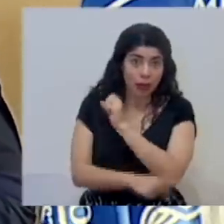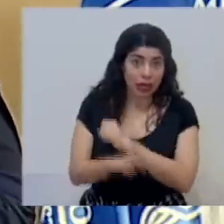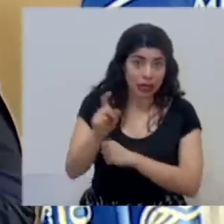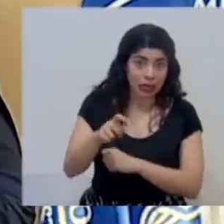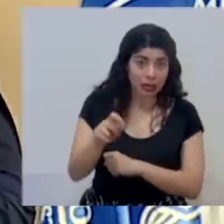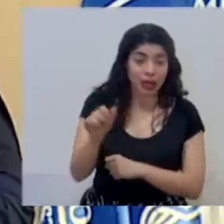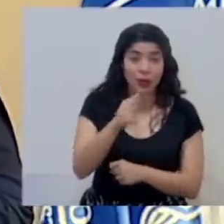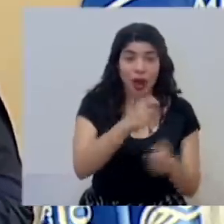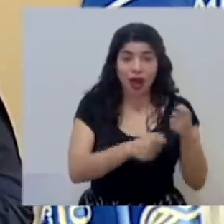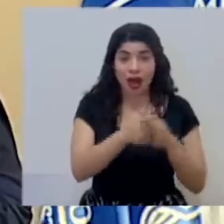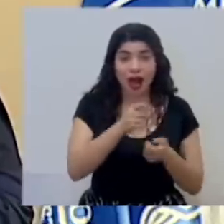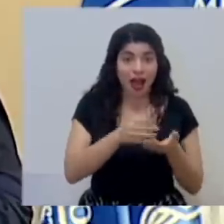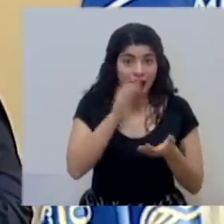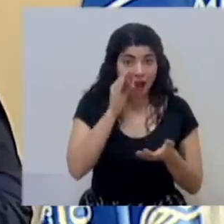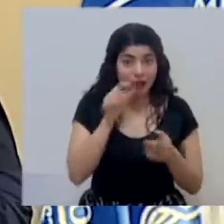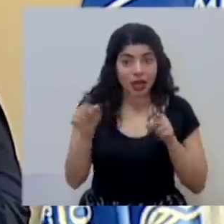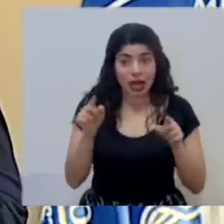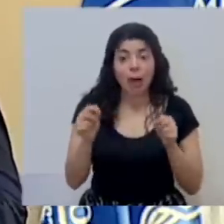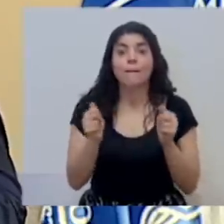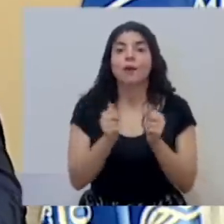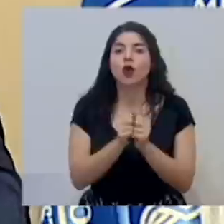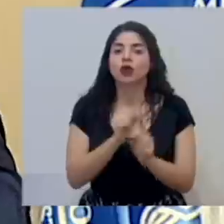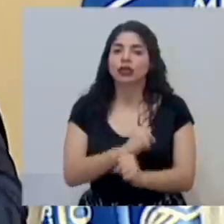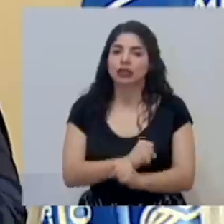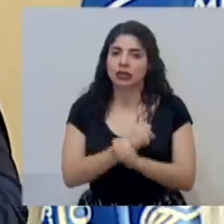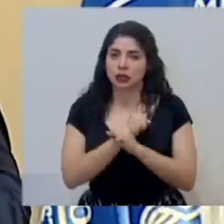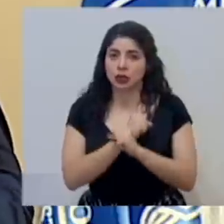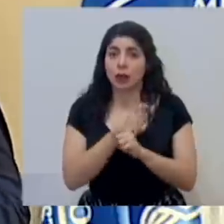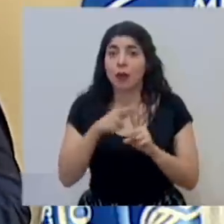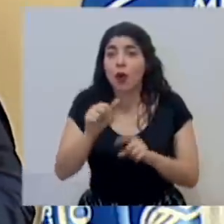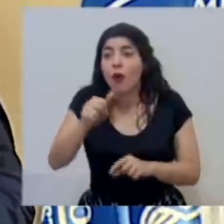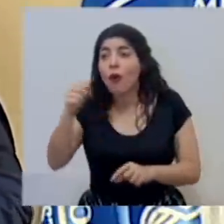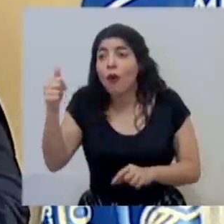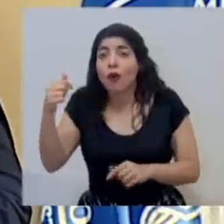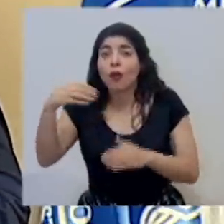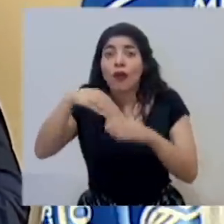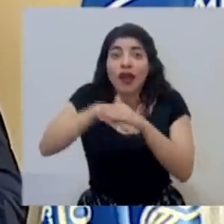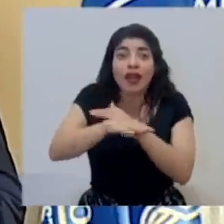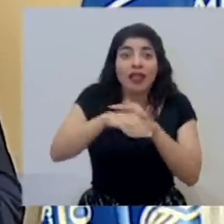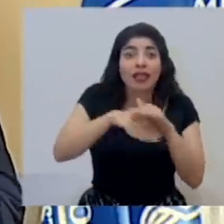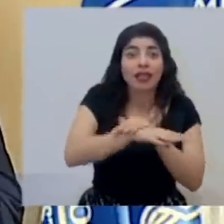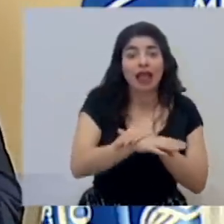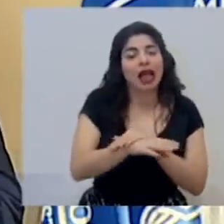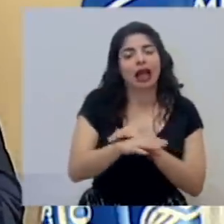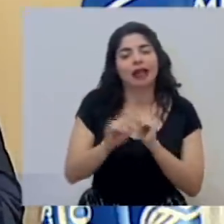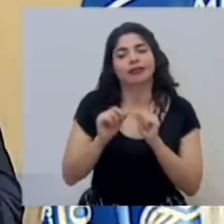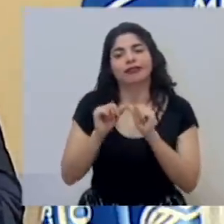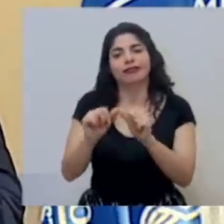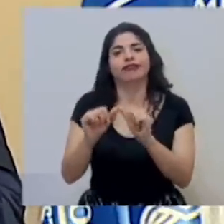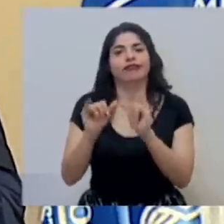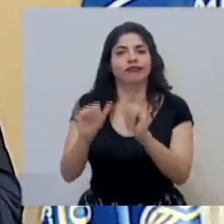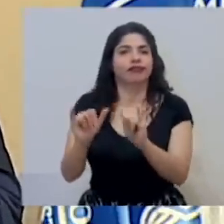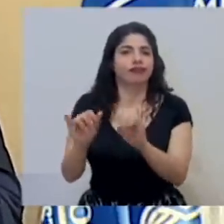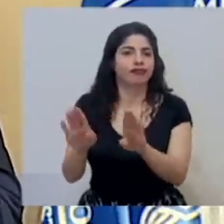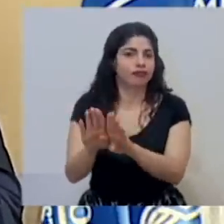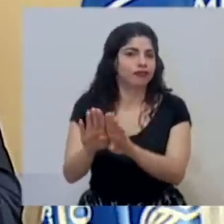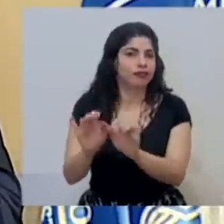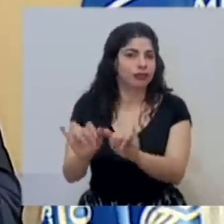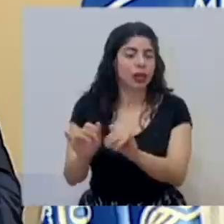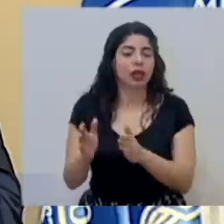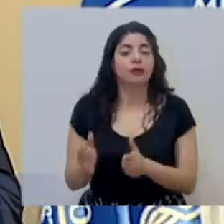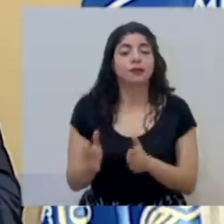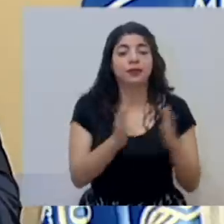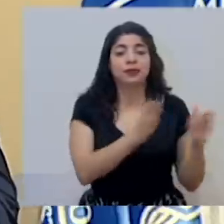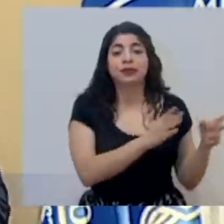país, igual que con el café y hacerlo de manera segura, pero para otros fines lo que es terrestre permanece tal cual. En